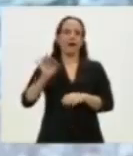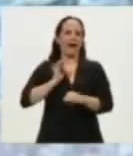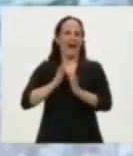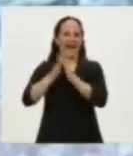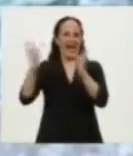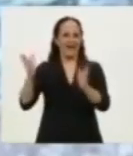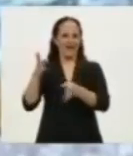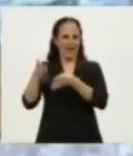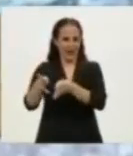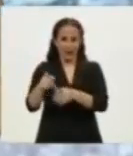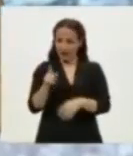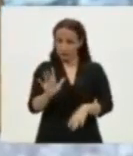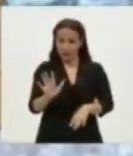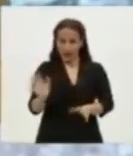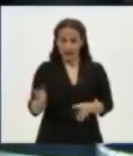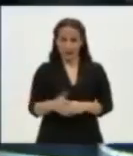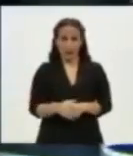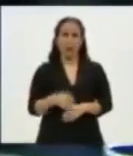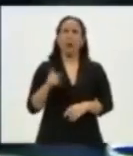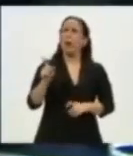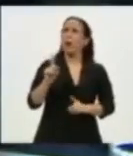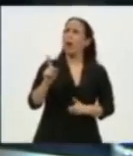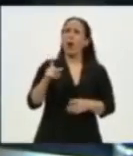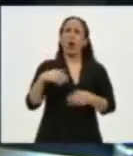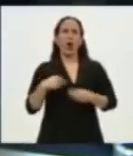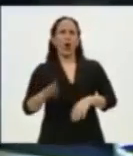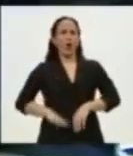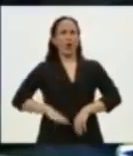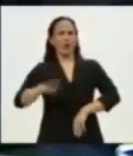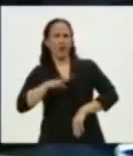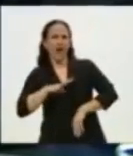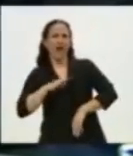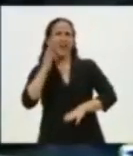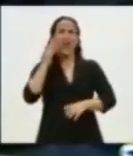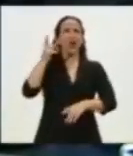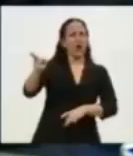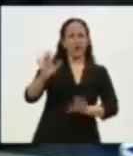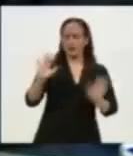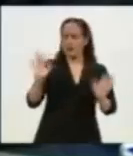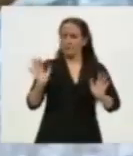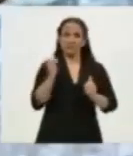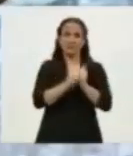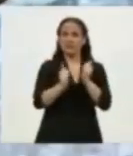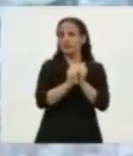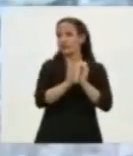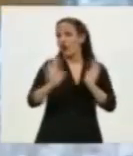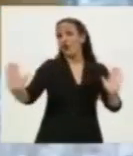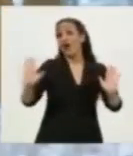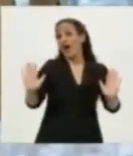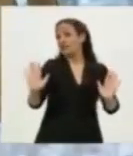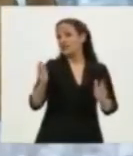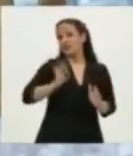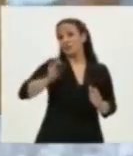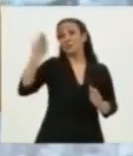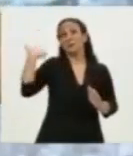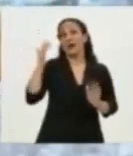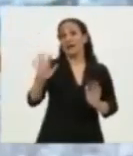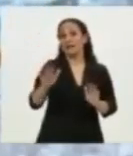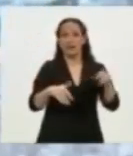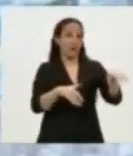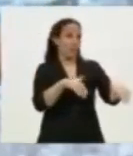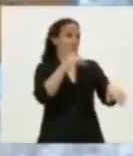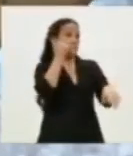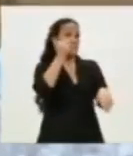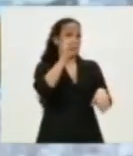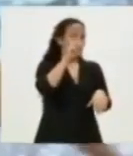la guerra. Esto fue así. Y nadie tiene que sentirse ni ofendido ni atacado porque la historia es la historia y no tiene nada que ver el señor Mayer que está ahí, ni